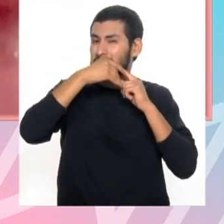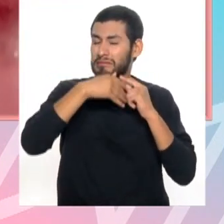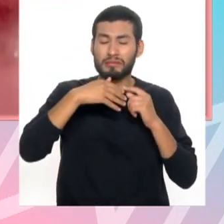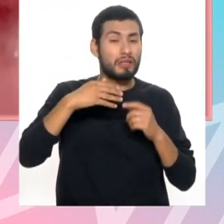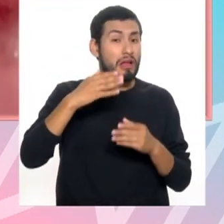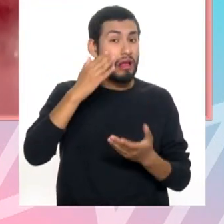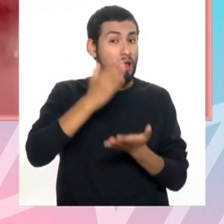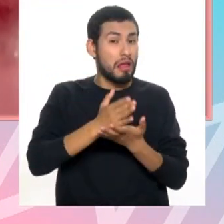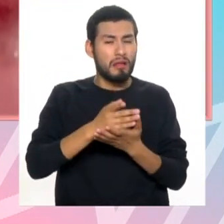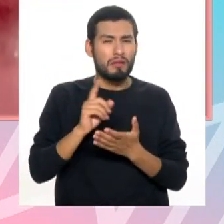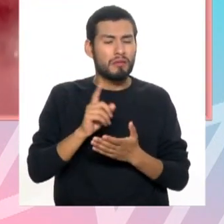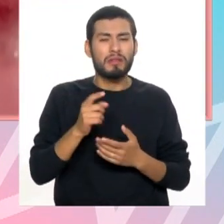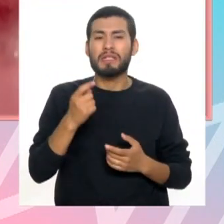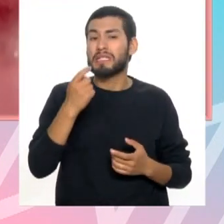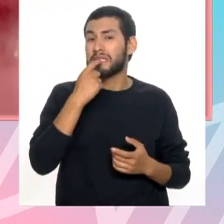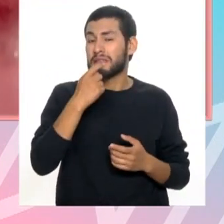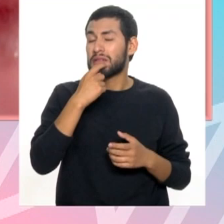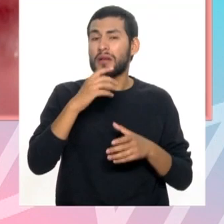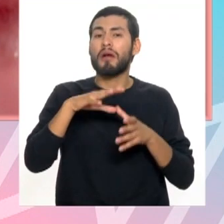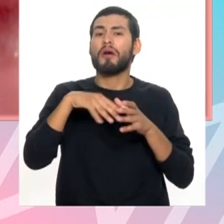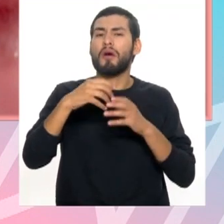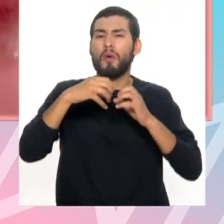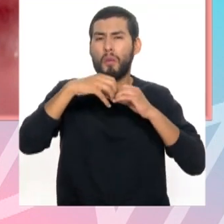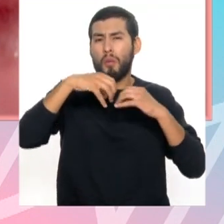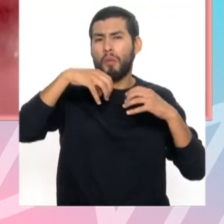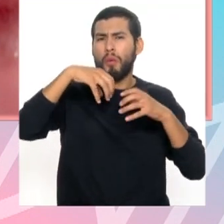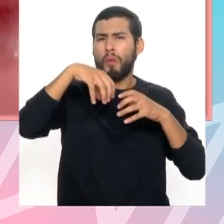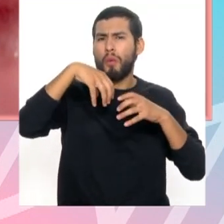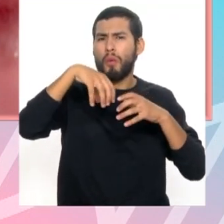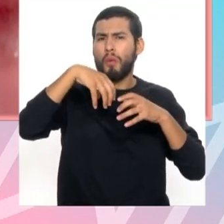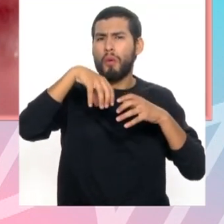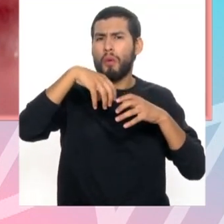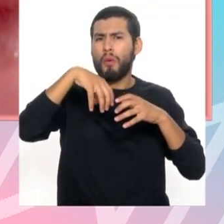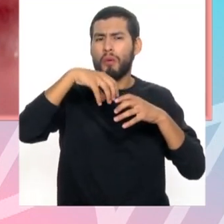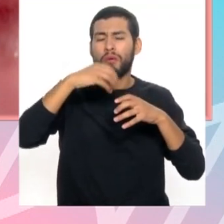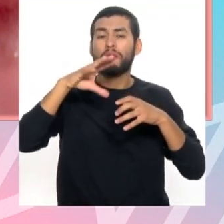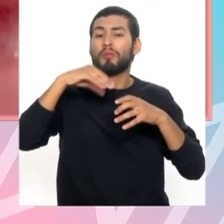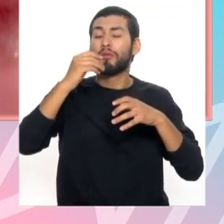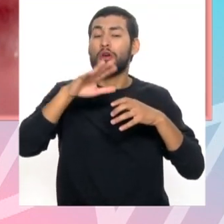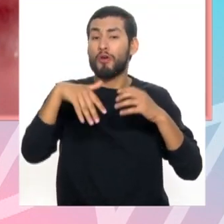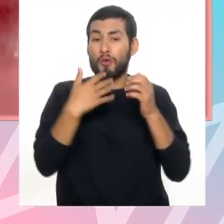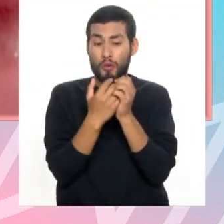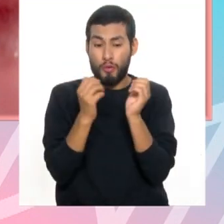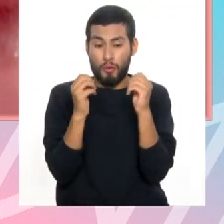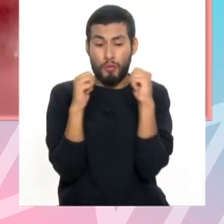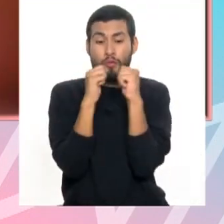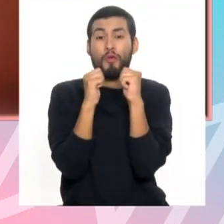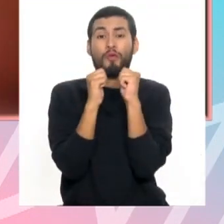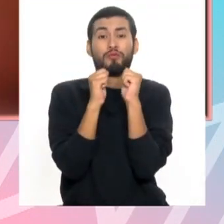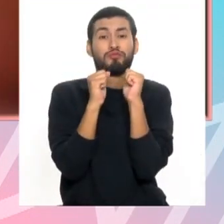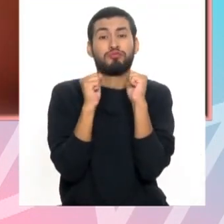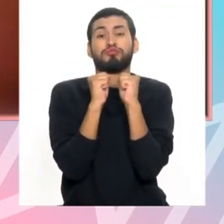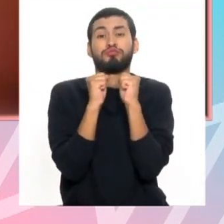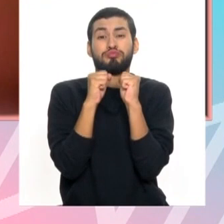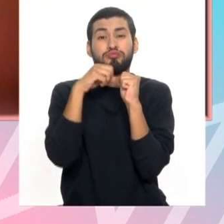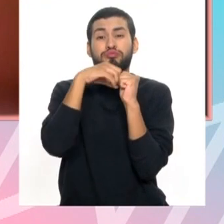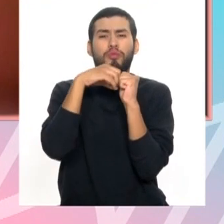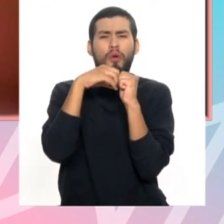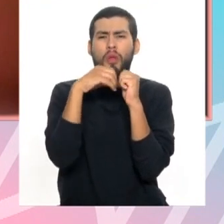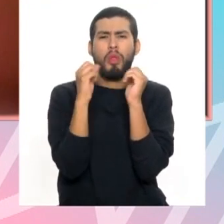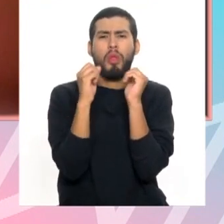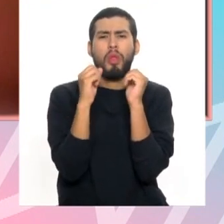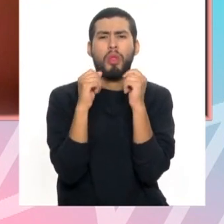No se detiene. Ya el diente con el tiempo comienza inclusive a aflojarse, porque toda la estructura que soporta la pieza dental comienza a